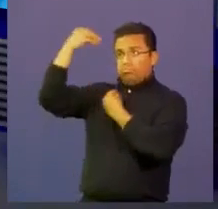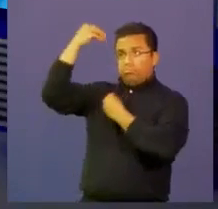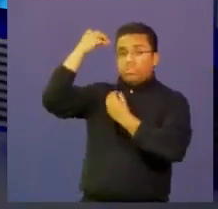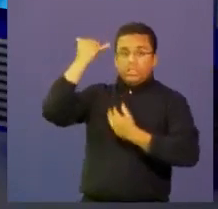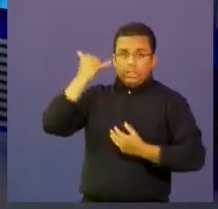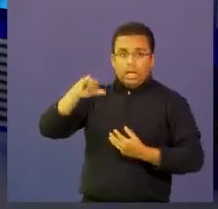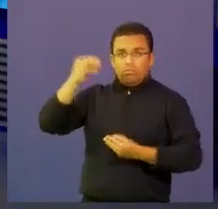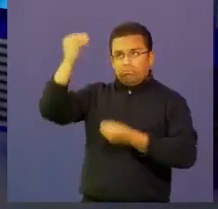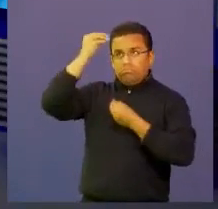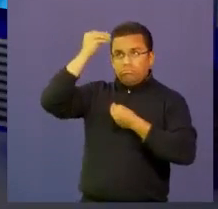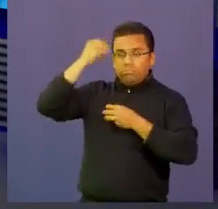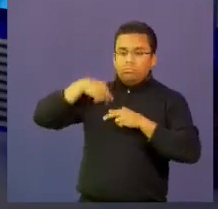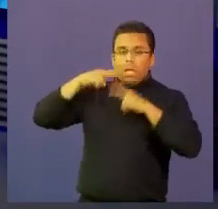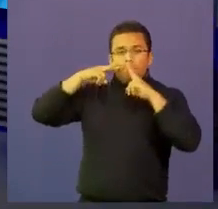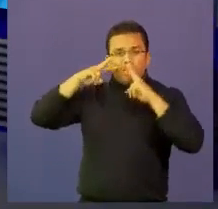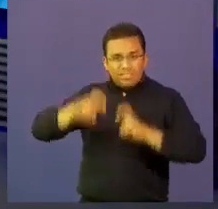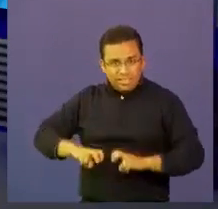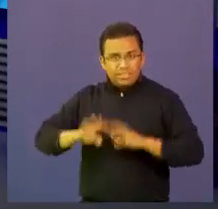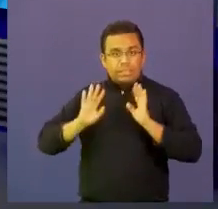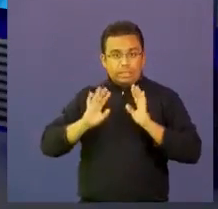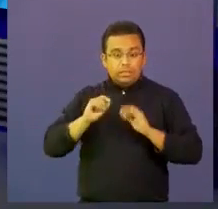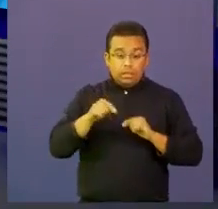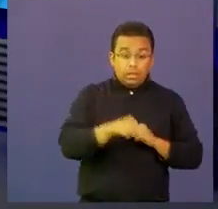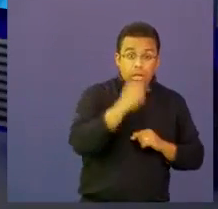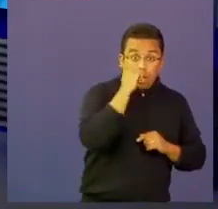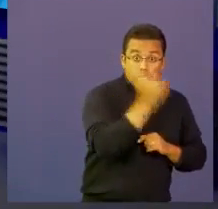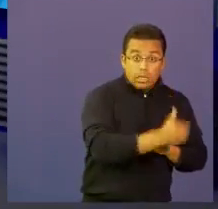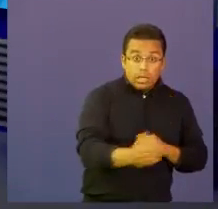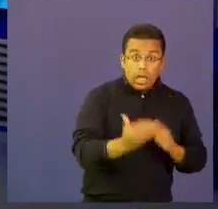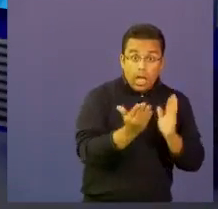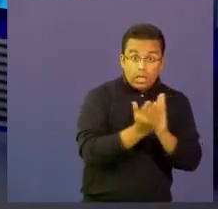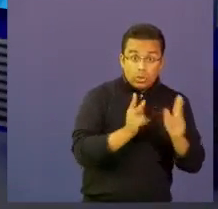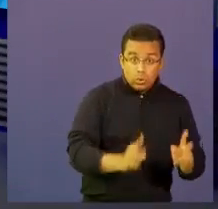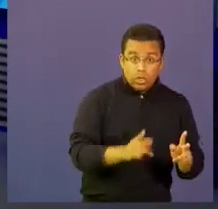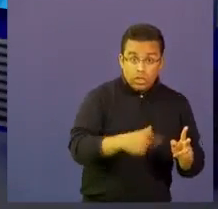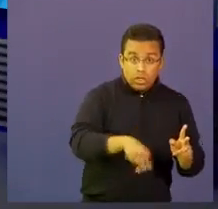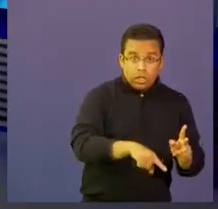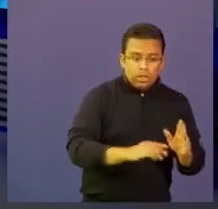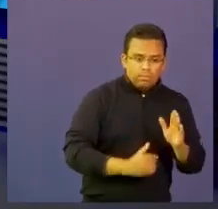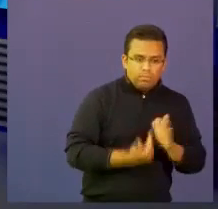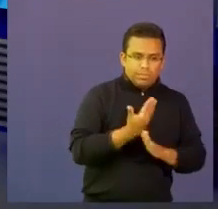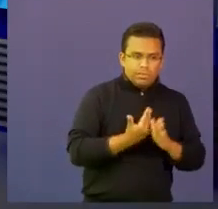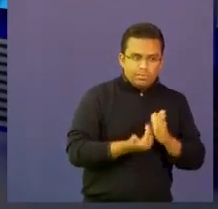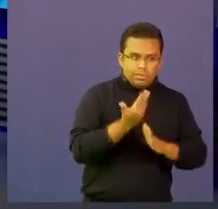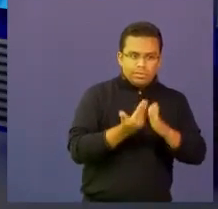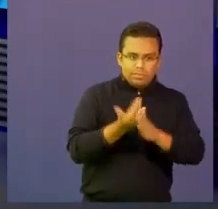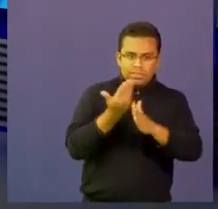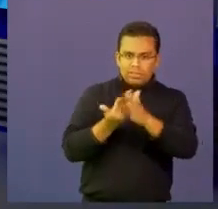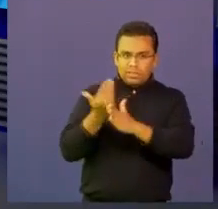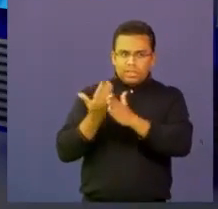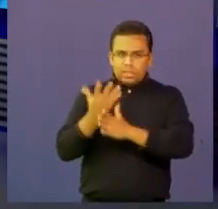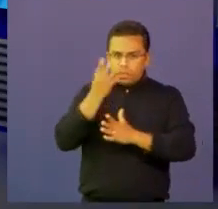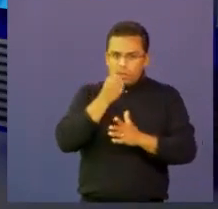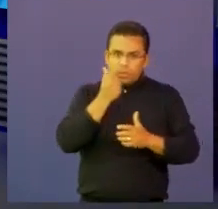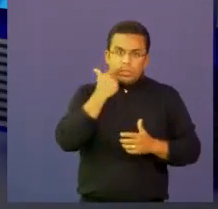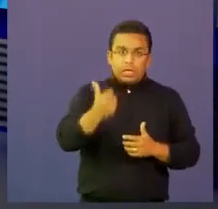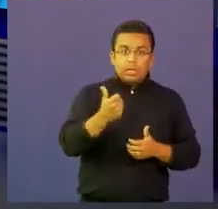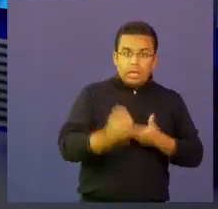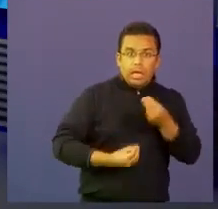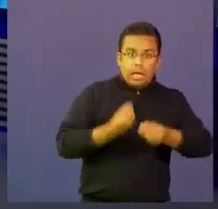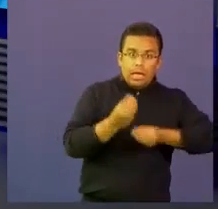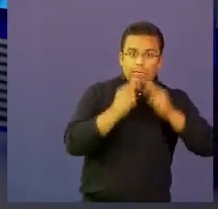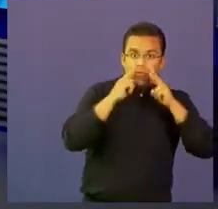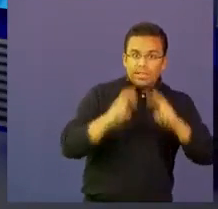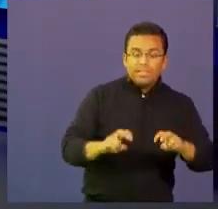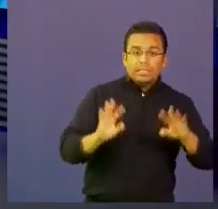allí para hacer investigación, los estudiantes tienen unas iniciativas muy bonitas para hacer investigación y realmente la